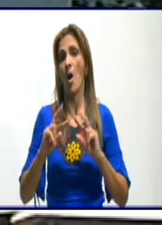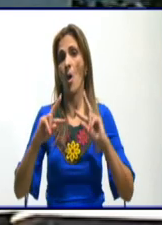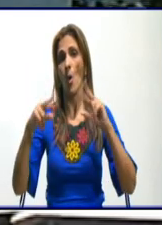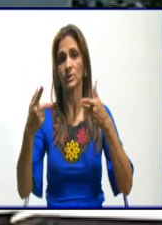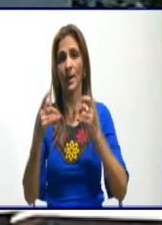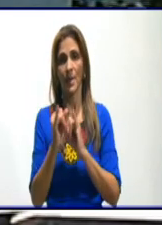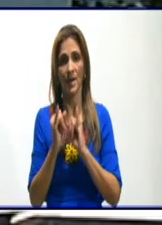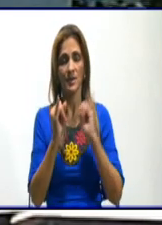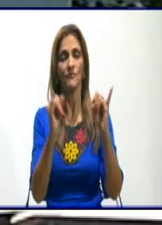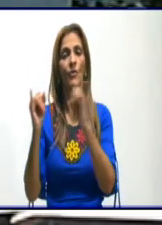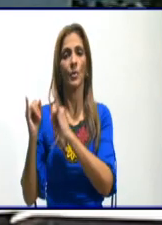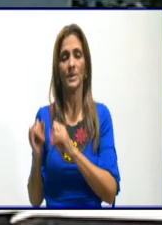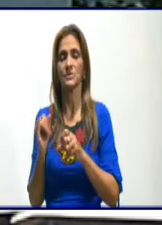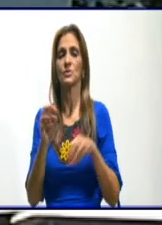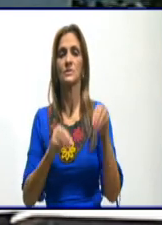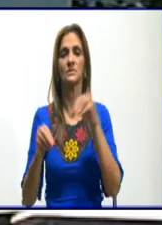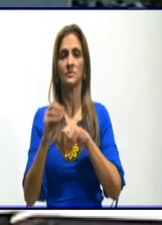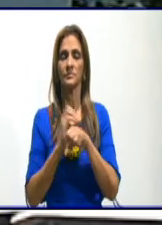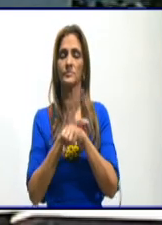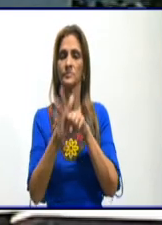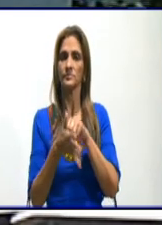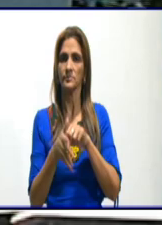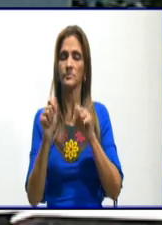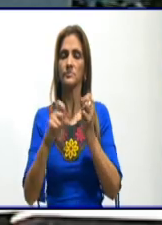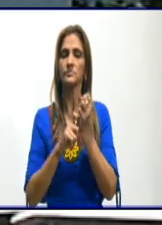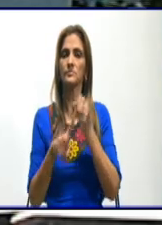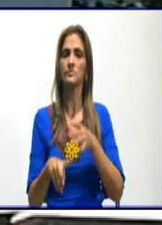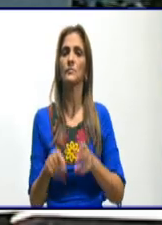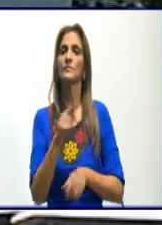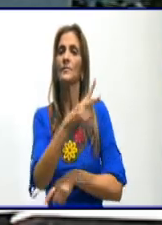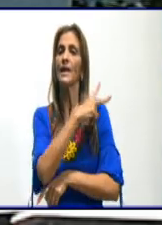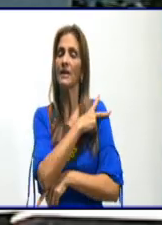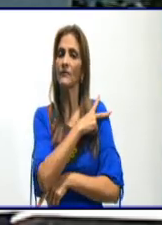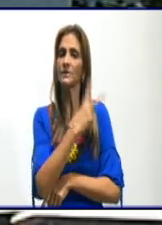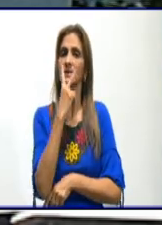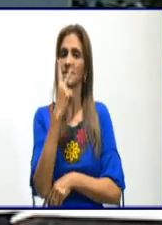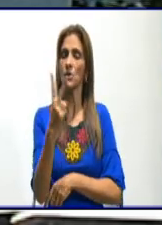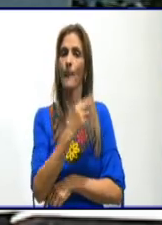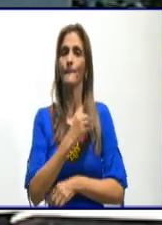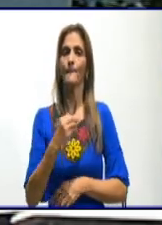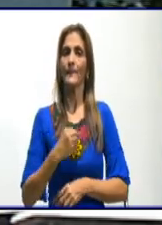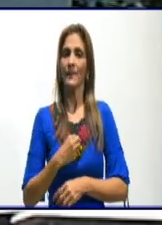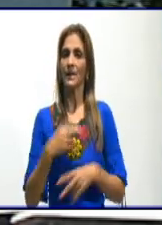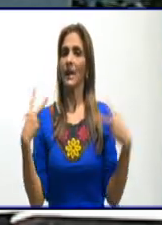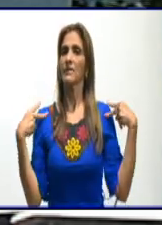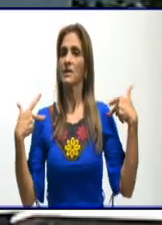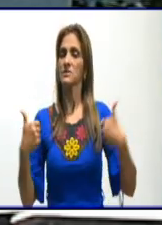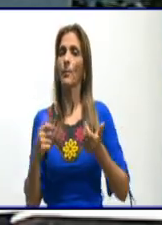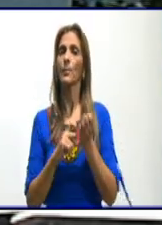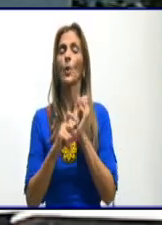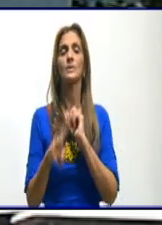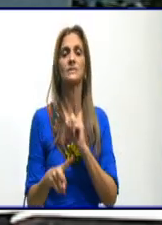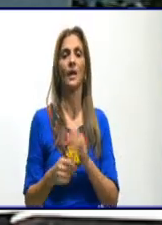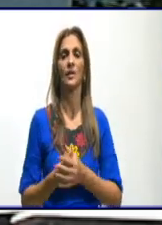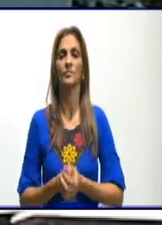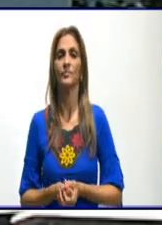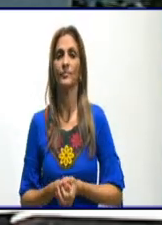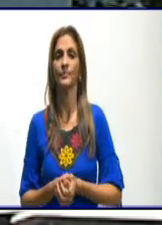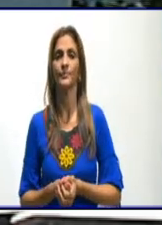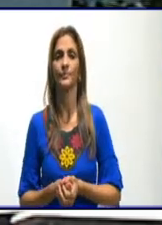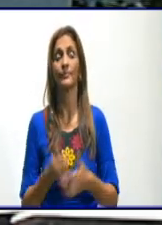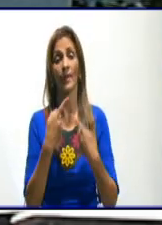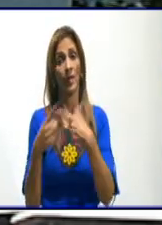Nos acompaña la doctora Kenia González Medina, jefa de atención médica en la Dirección Provincial de Salud. El doctor Otto